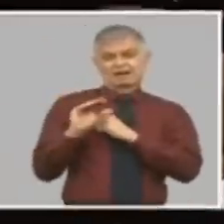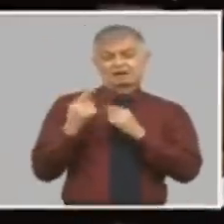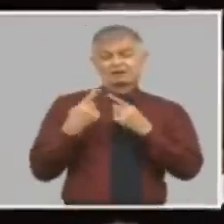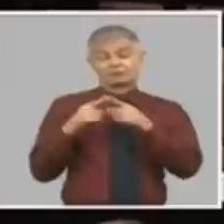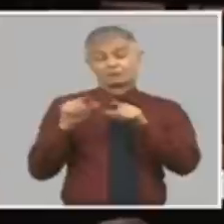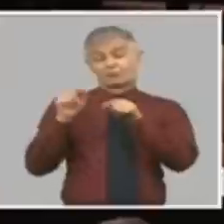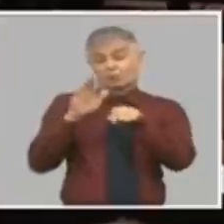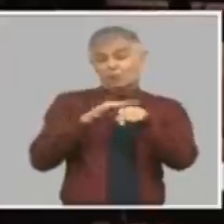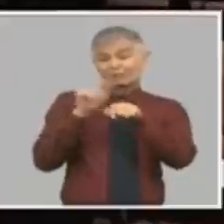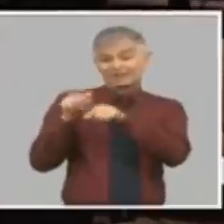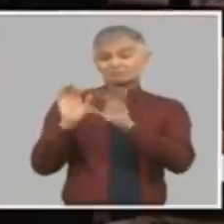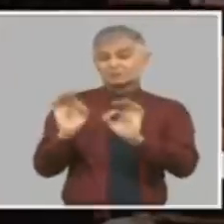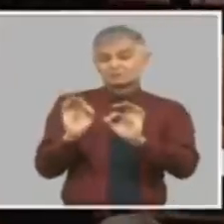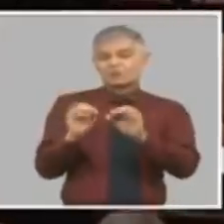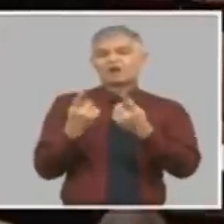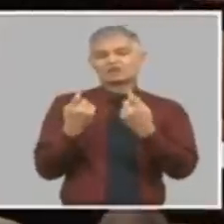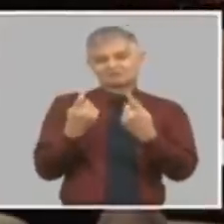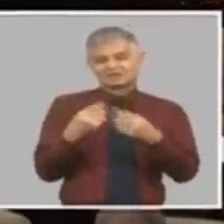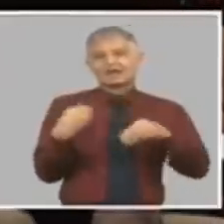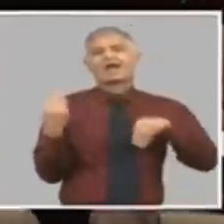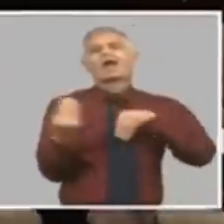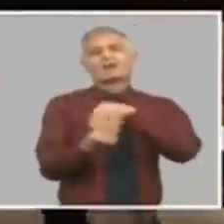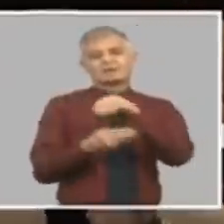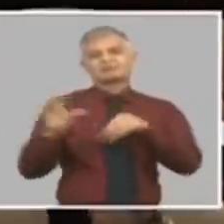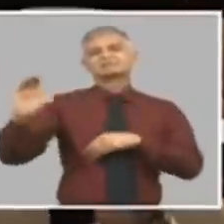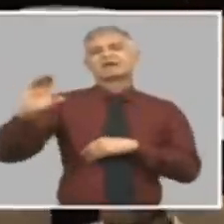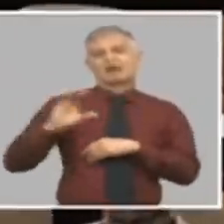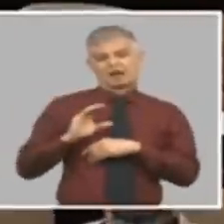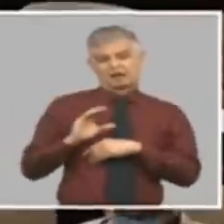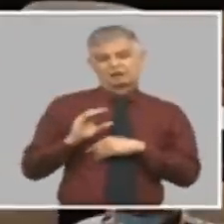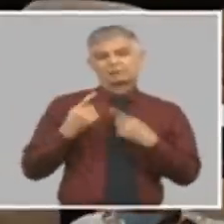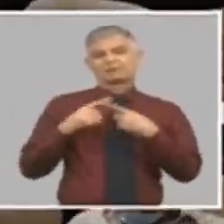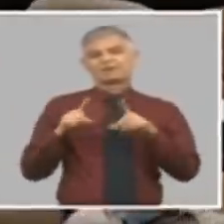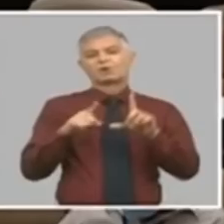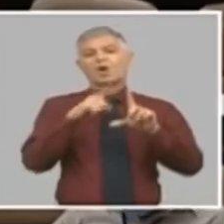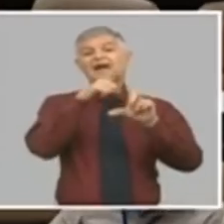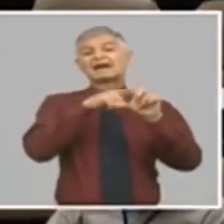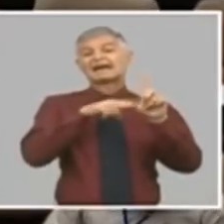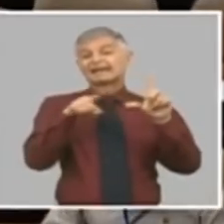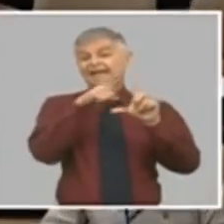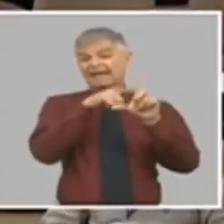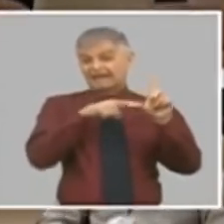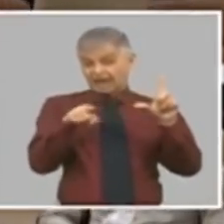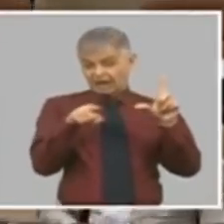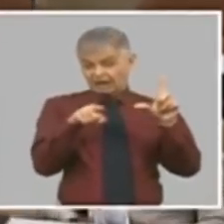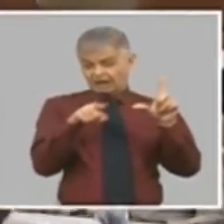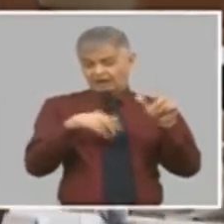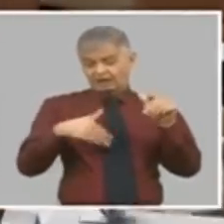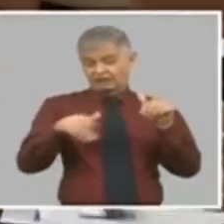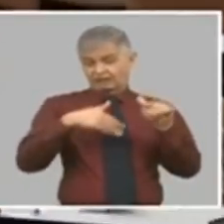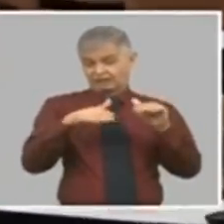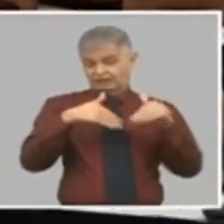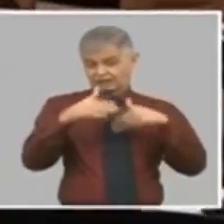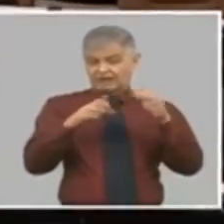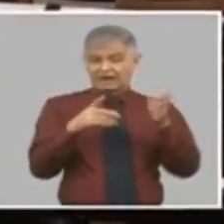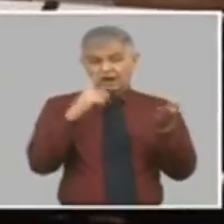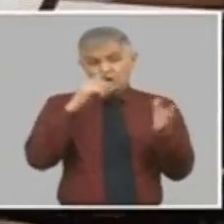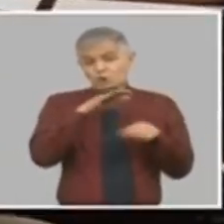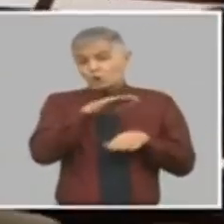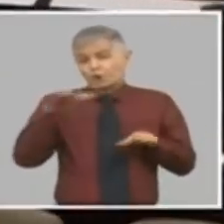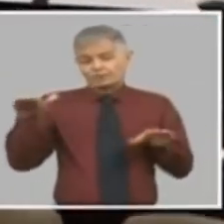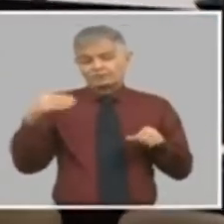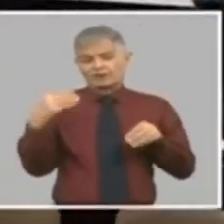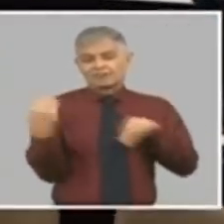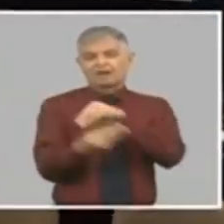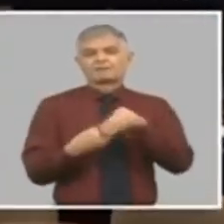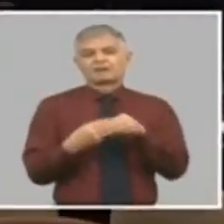Pero evidentemente las reglas van a cambiar. Después me voy a referir a eso. Las reglas para el sistema